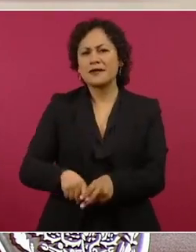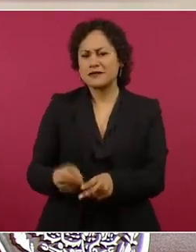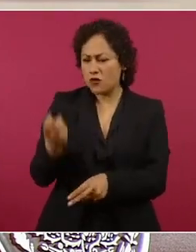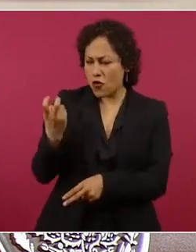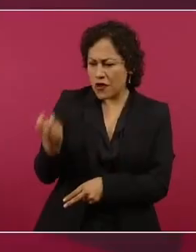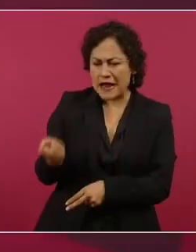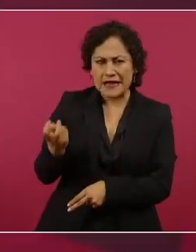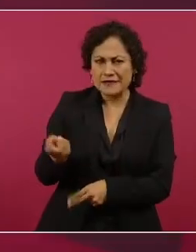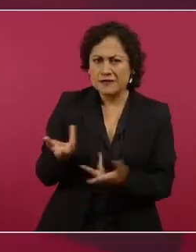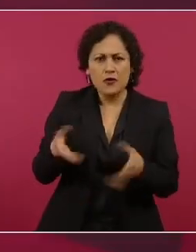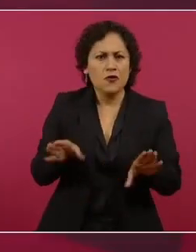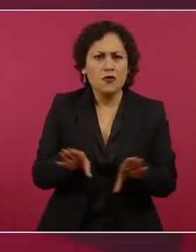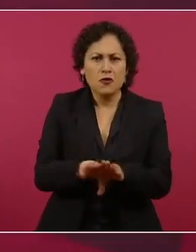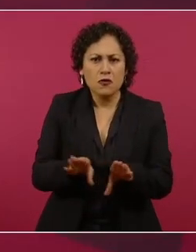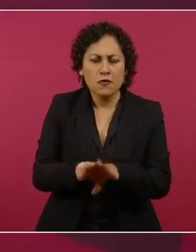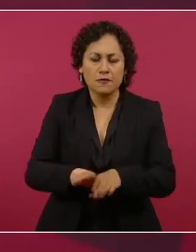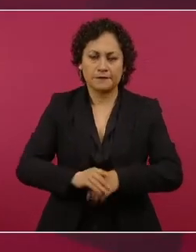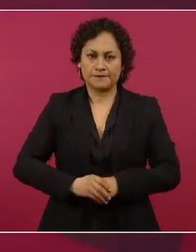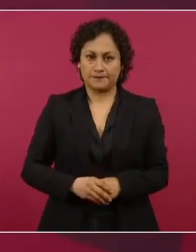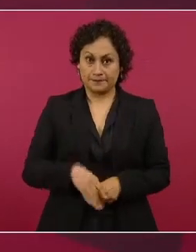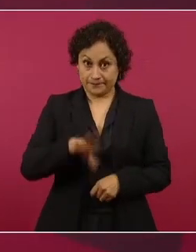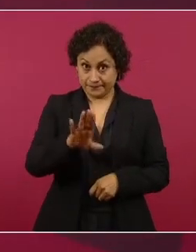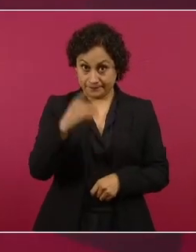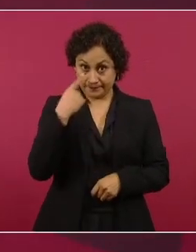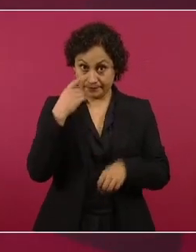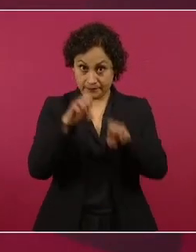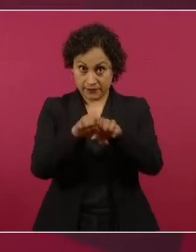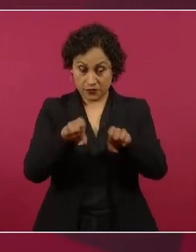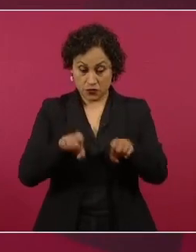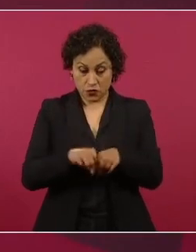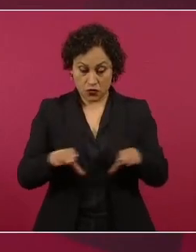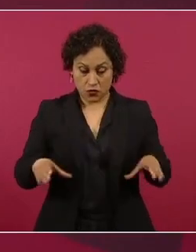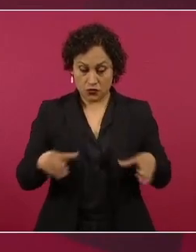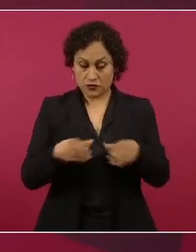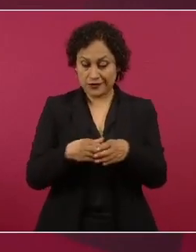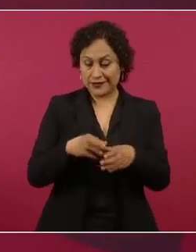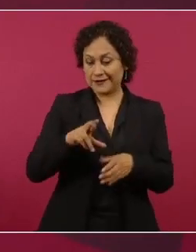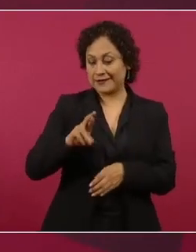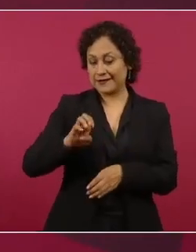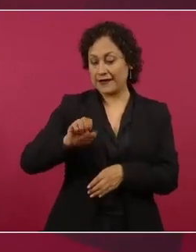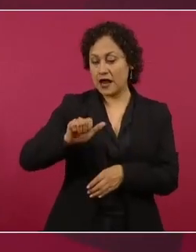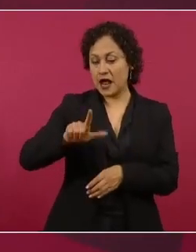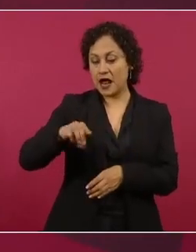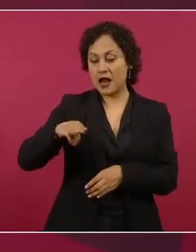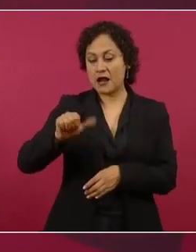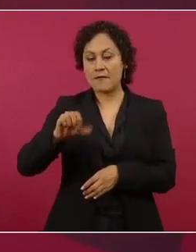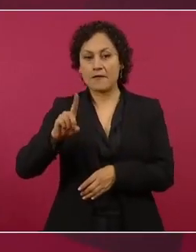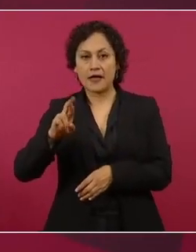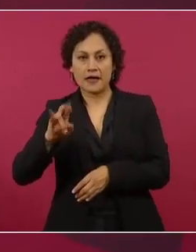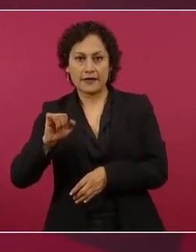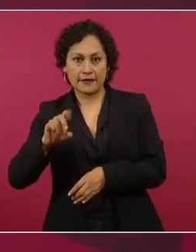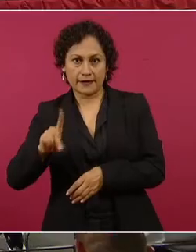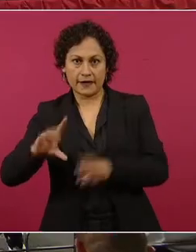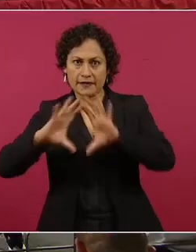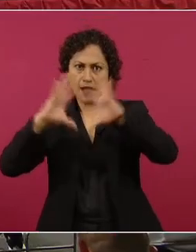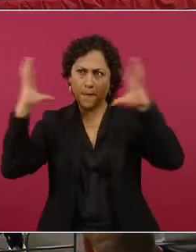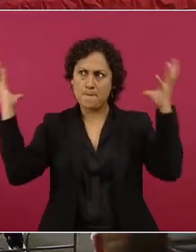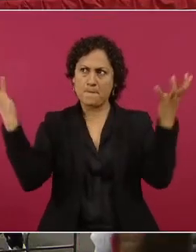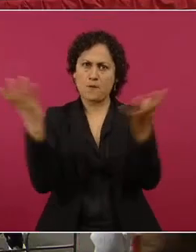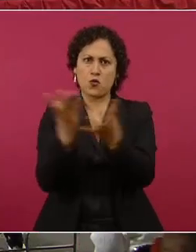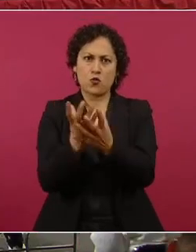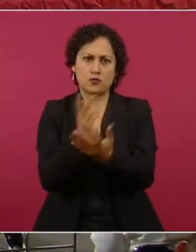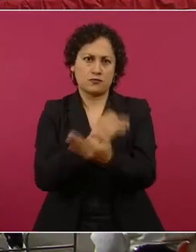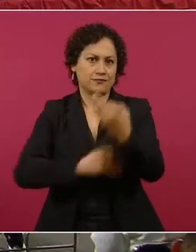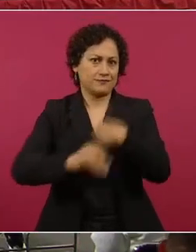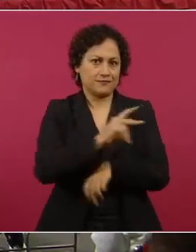El Real Madrid, que ustedes conocen, que es un equipo el más popular de todo el mundo, con más de 400 millones de seguidores,